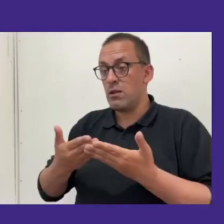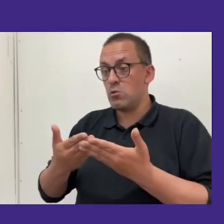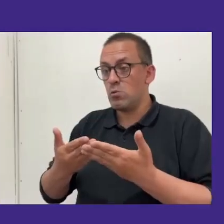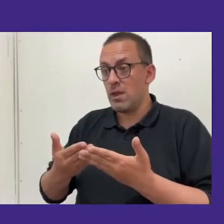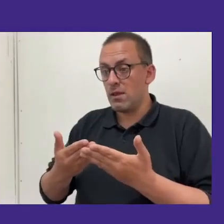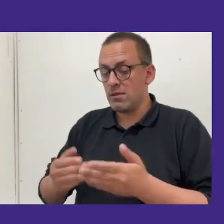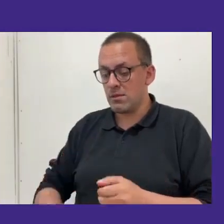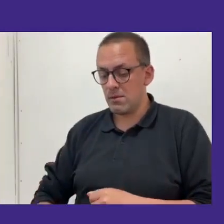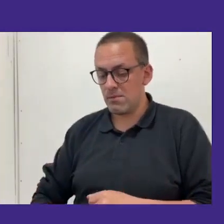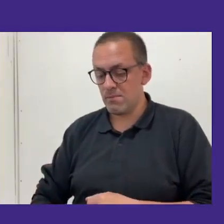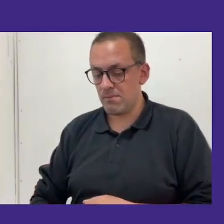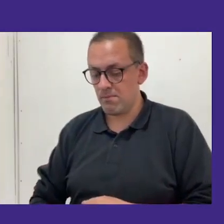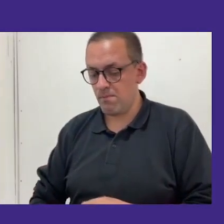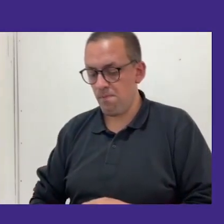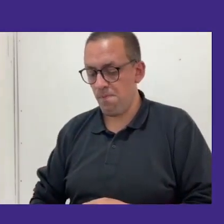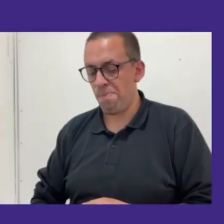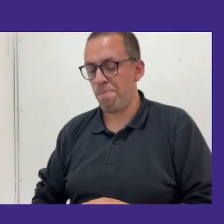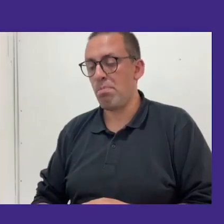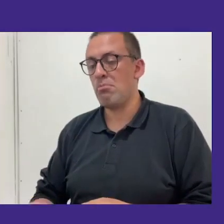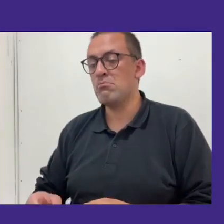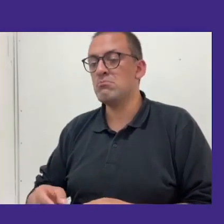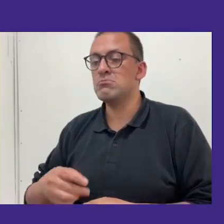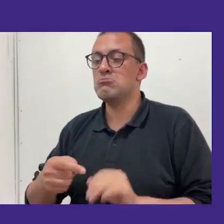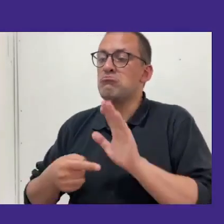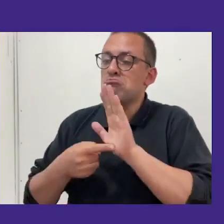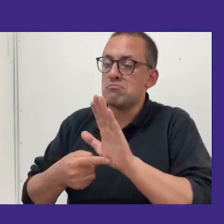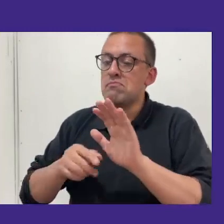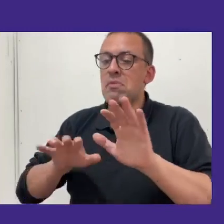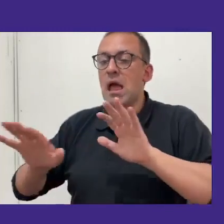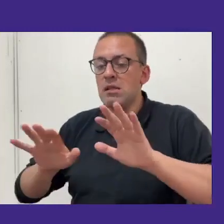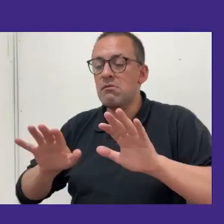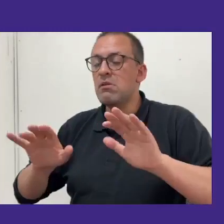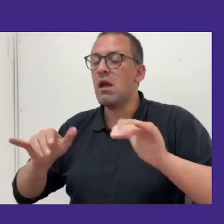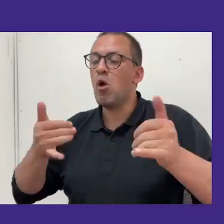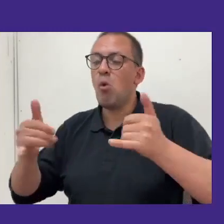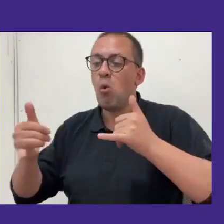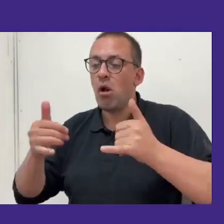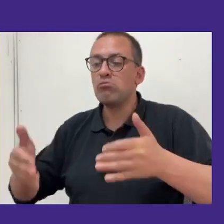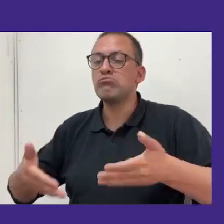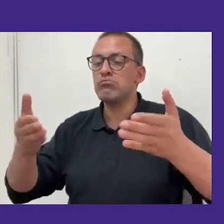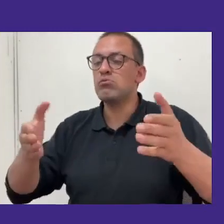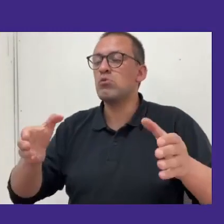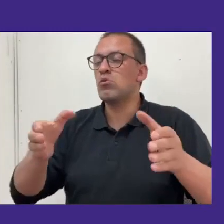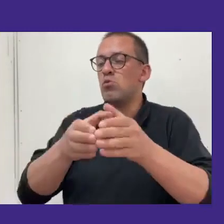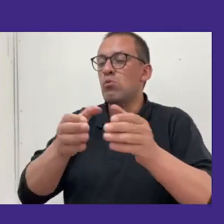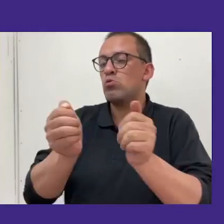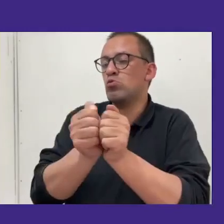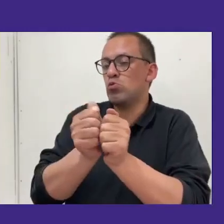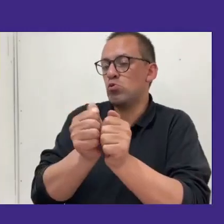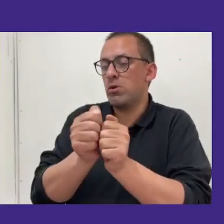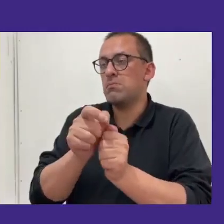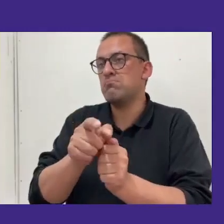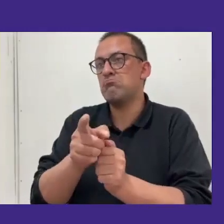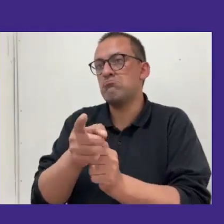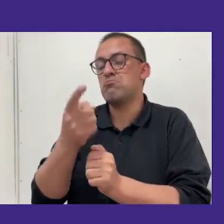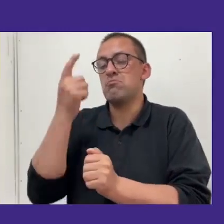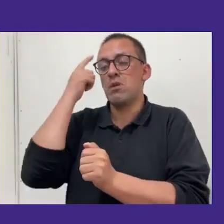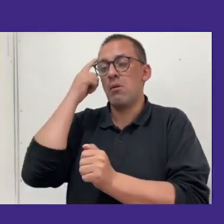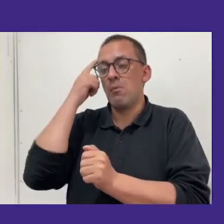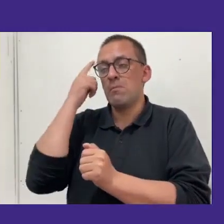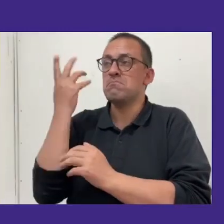hiciéramos alguna exposición, alguna actividad, un juego para los demás tutores. Entonces nosotros,